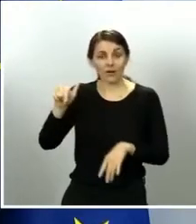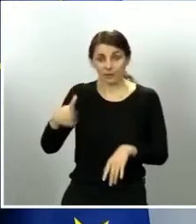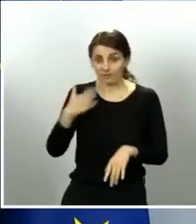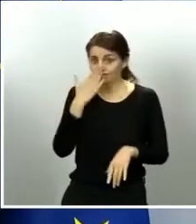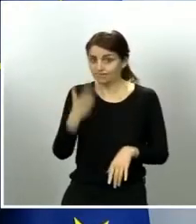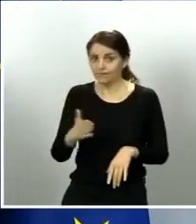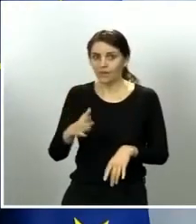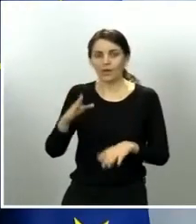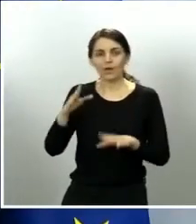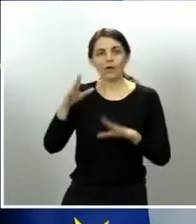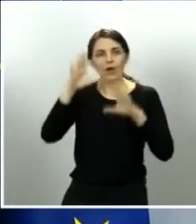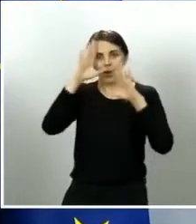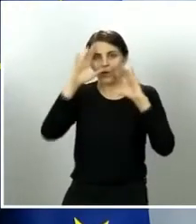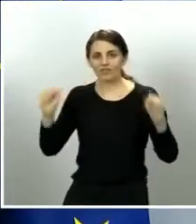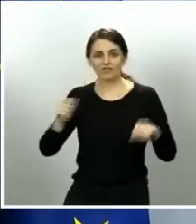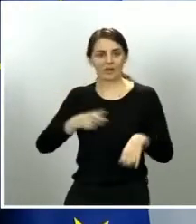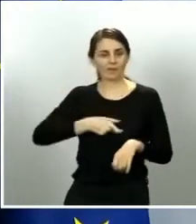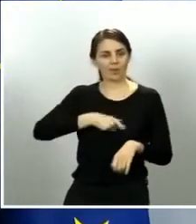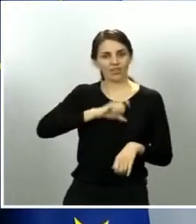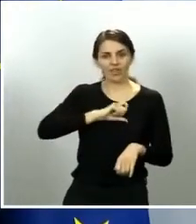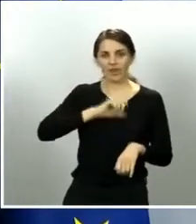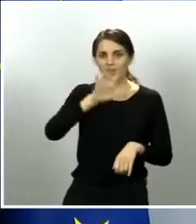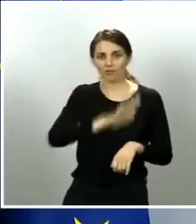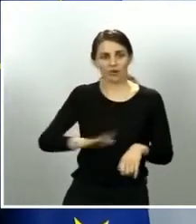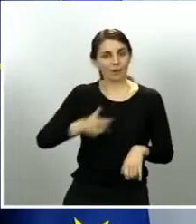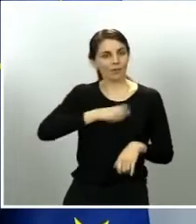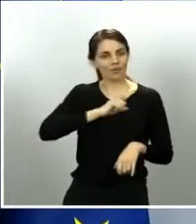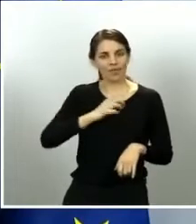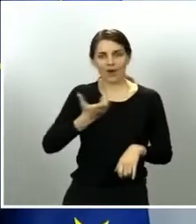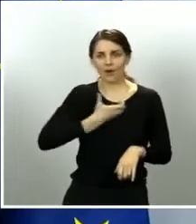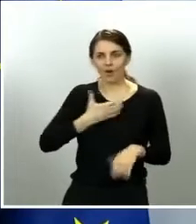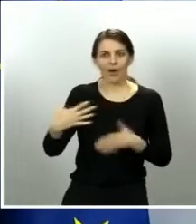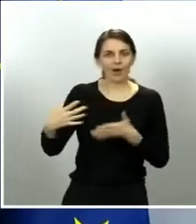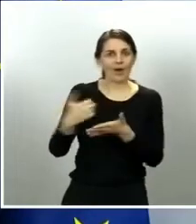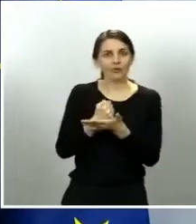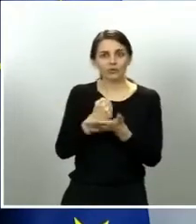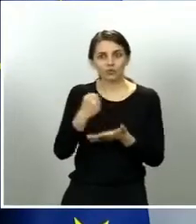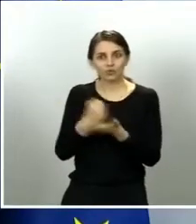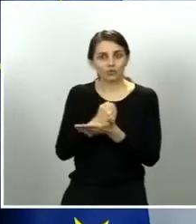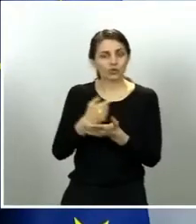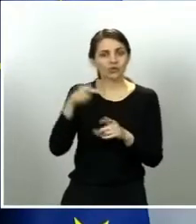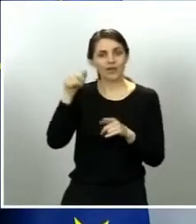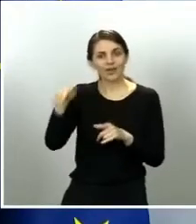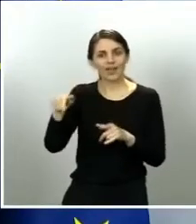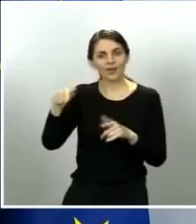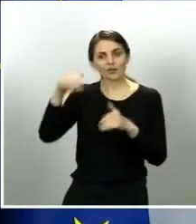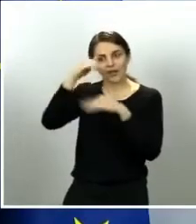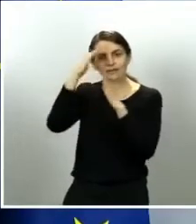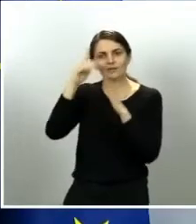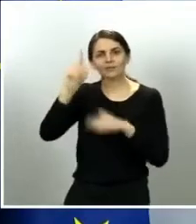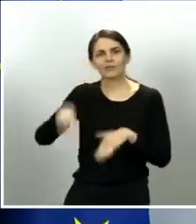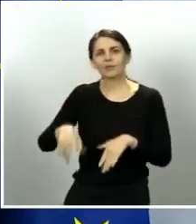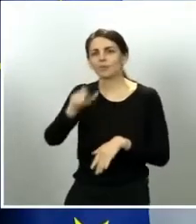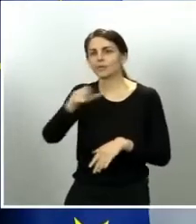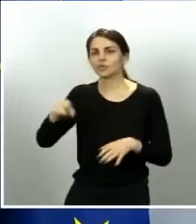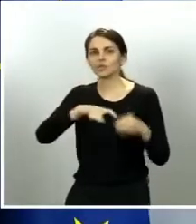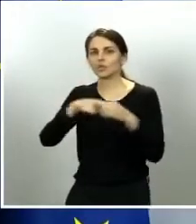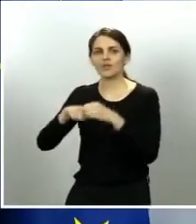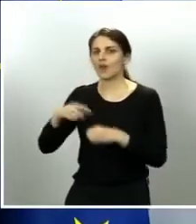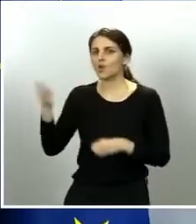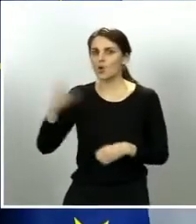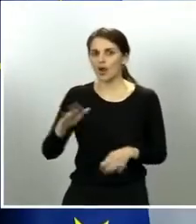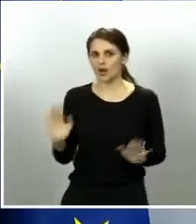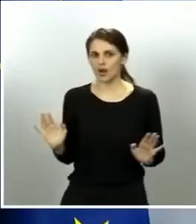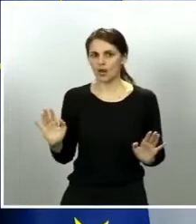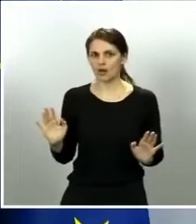fuerzas y cuerpos de seguridad. Y, en este caso, actúan contra los insolidarios. Se podrán dar los datos, pero cuando se habla de 800